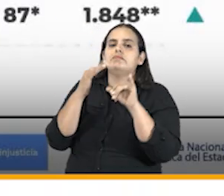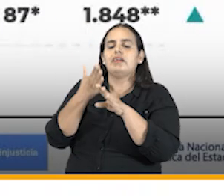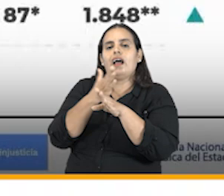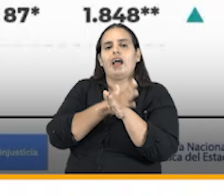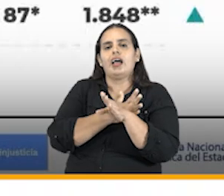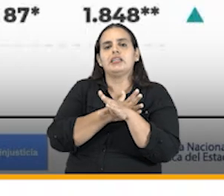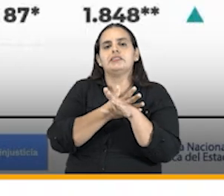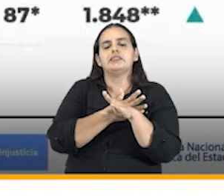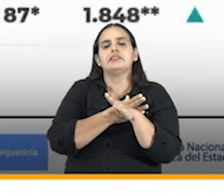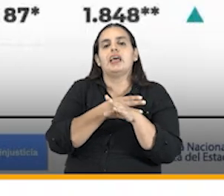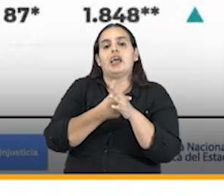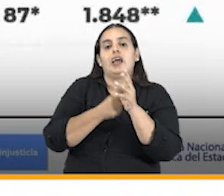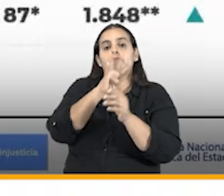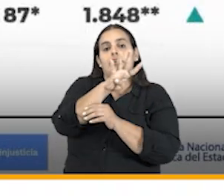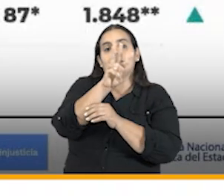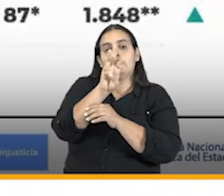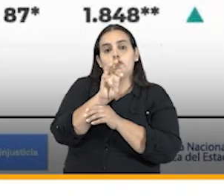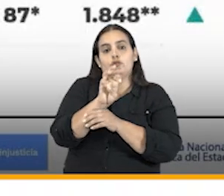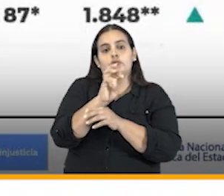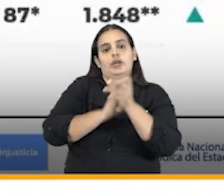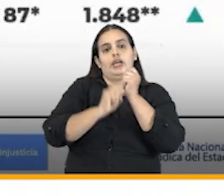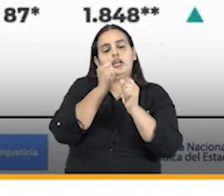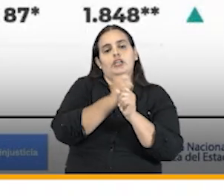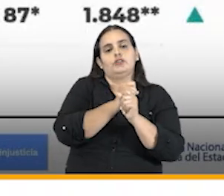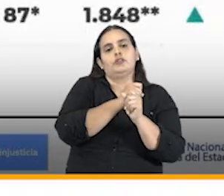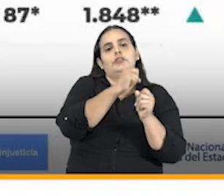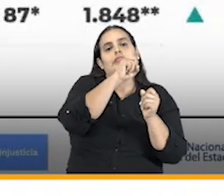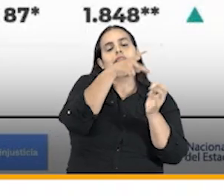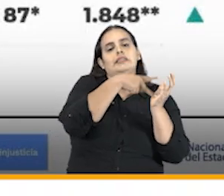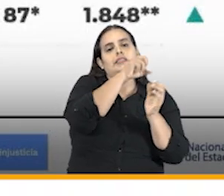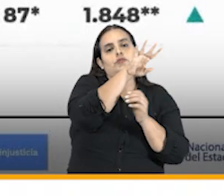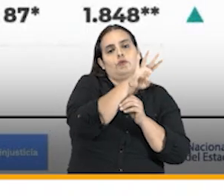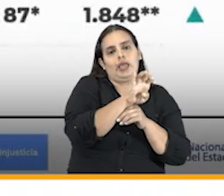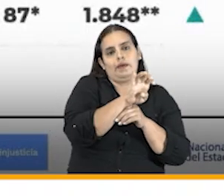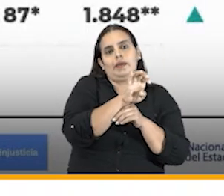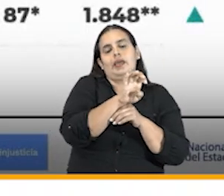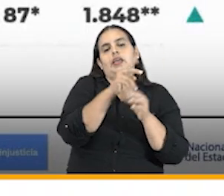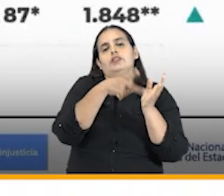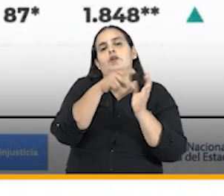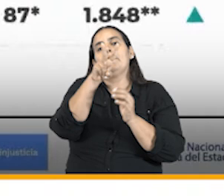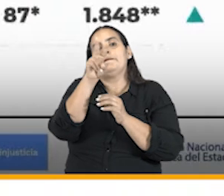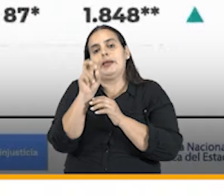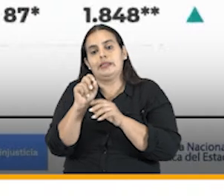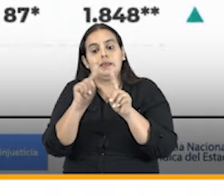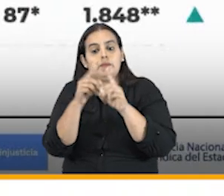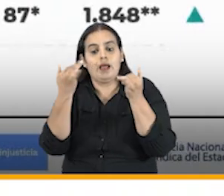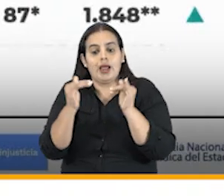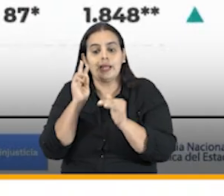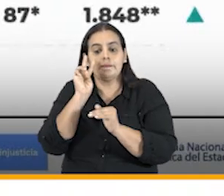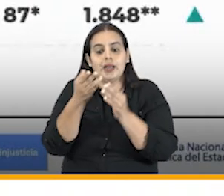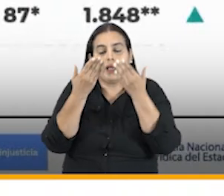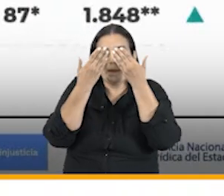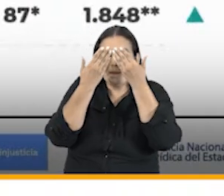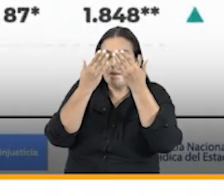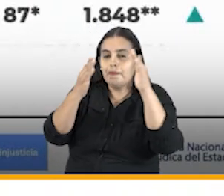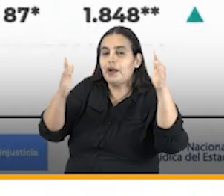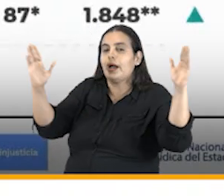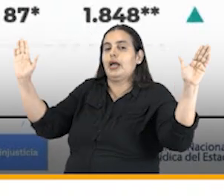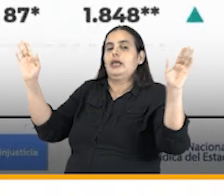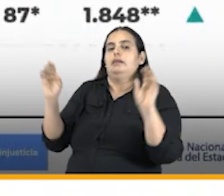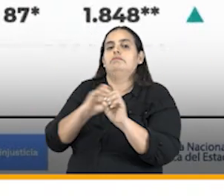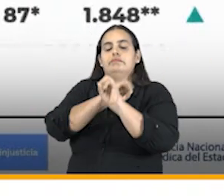de 48 en el año 19 a 41 en el año 20 una pequeña disminución pero en términos de cobertura